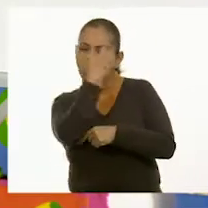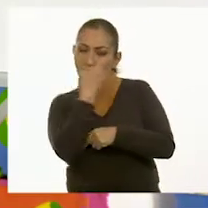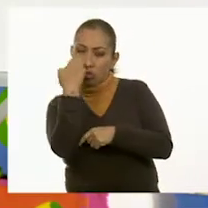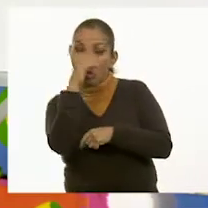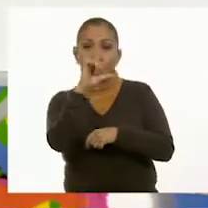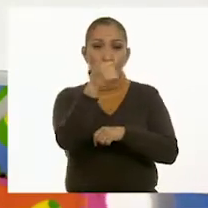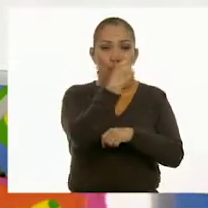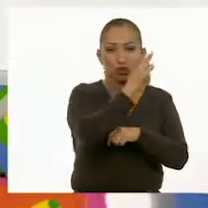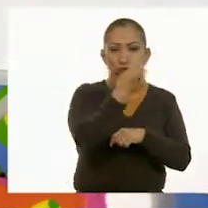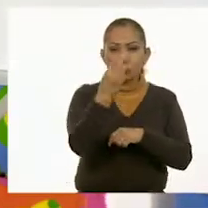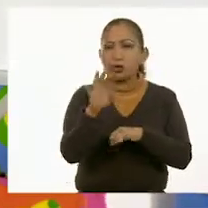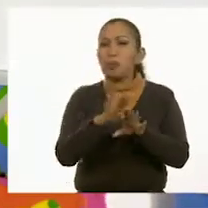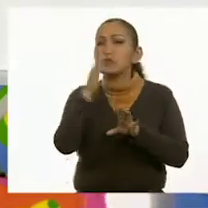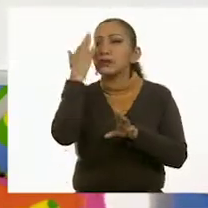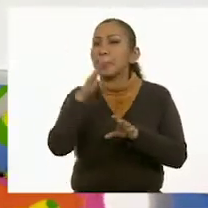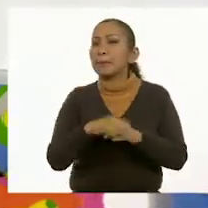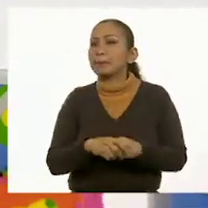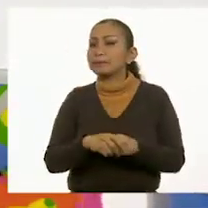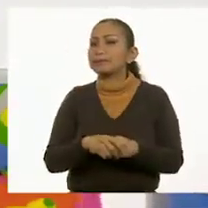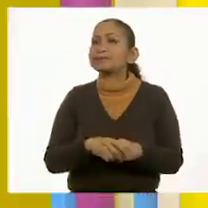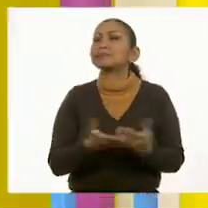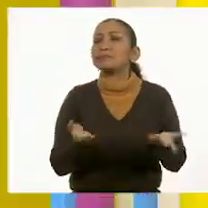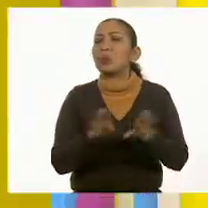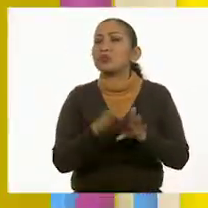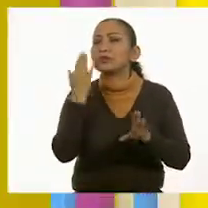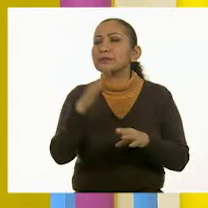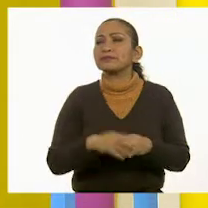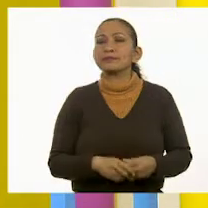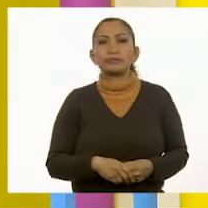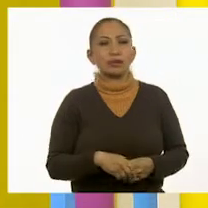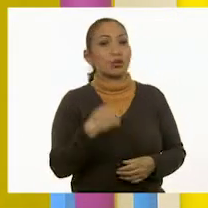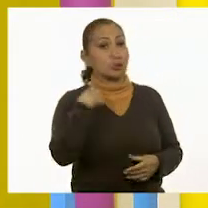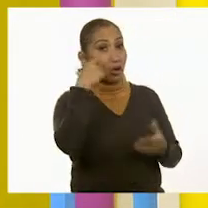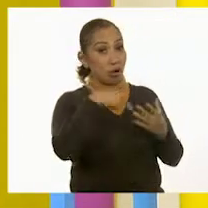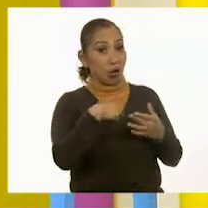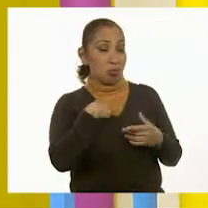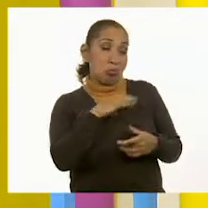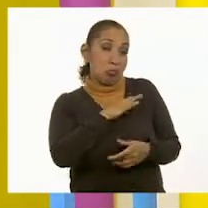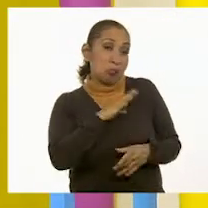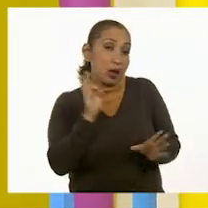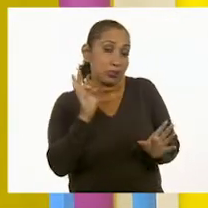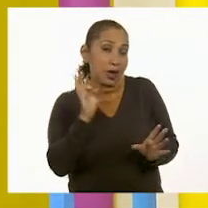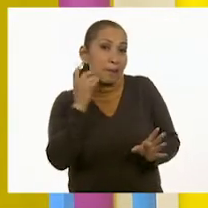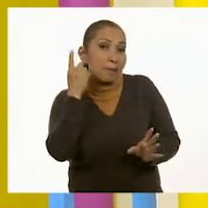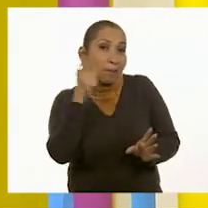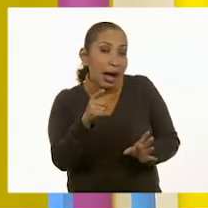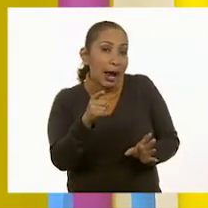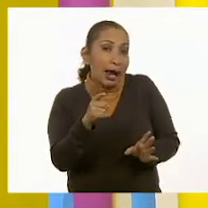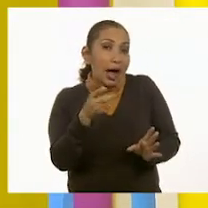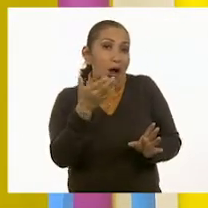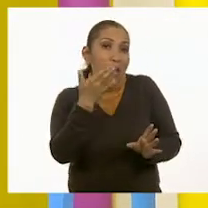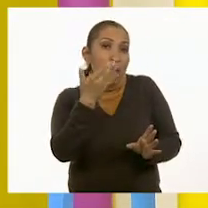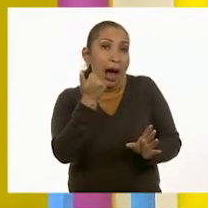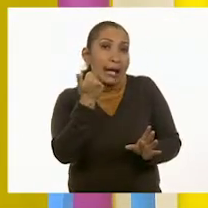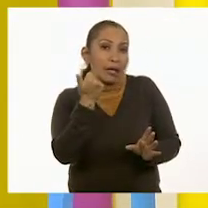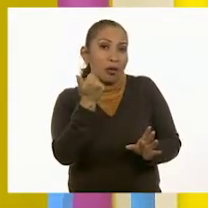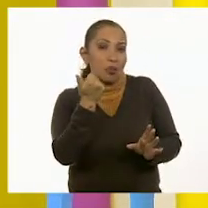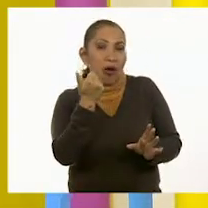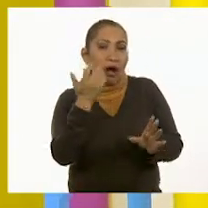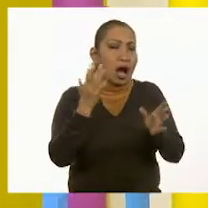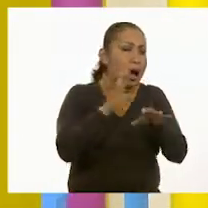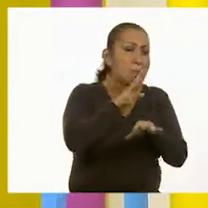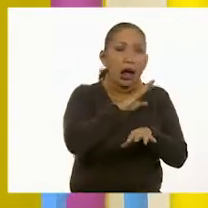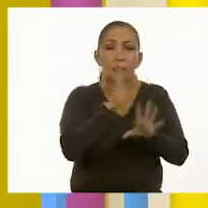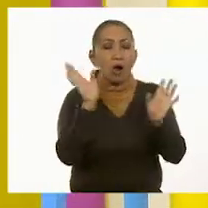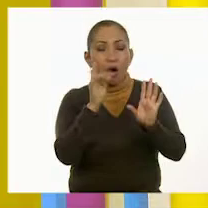y otros contaron. ¿Cómo vamos a saberlo? ¿Se te ocurre? Pues yo creo que nosotros lo que podemos hacer para que no haya dudas es